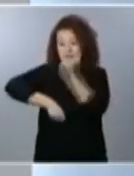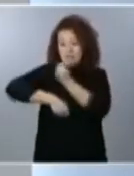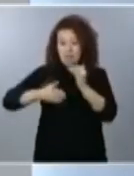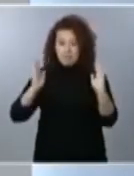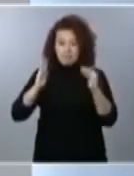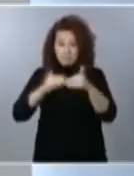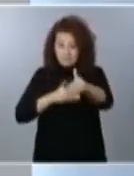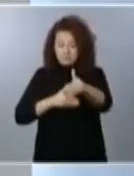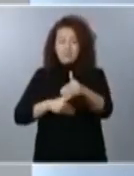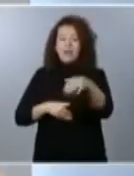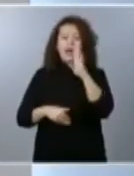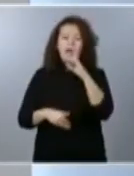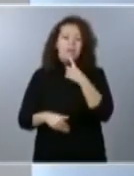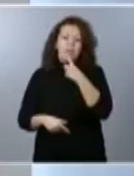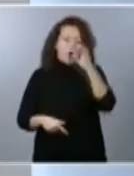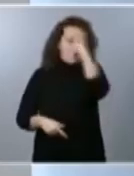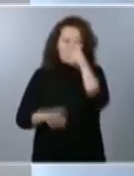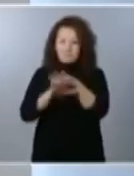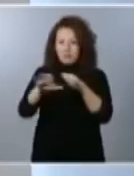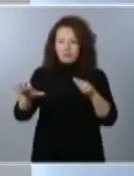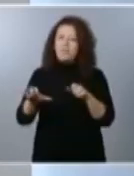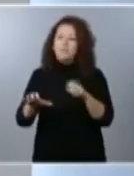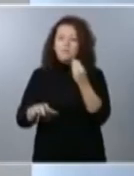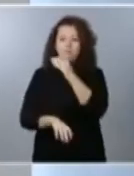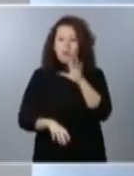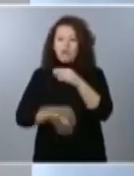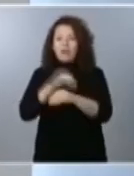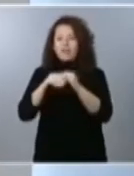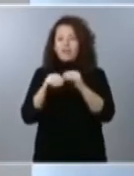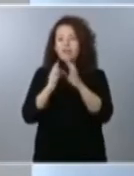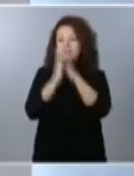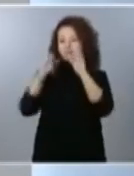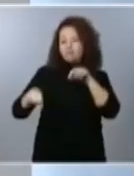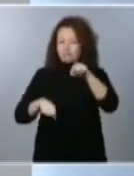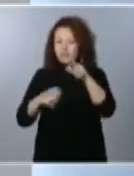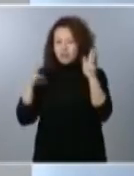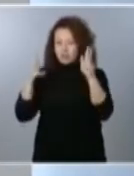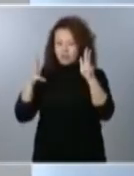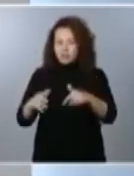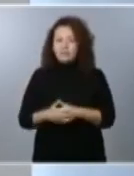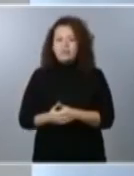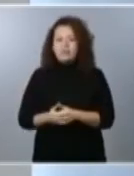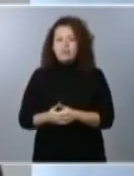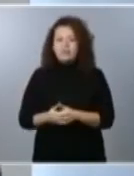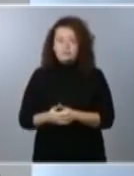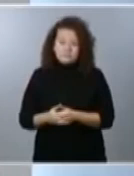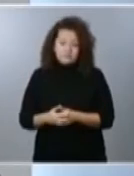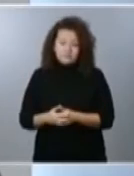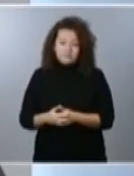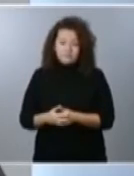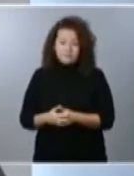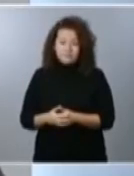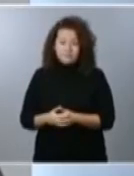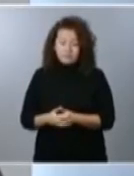opinión mayoritaria de que sería bueno llegar a un consenso en estas recomendaciones y vamos a recoger los pareceres, de hecho, los primeros